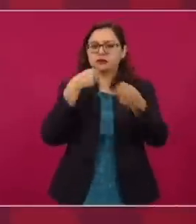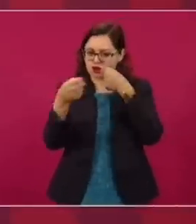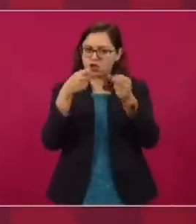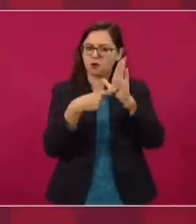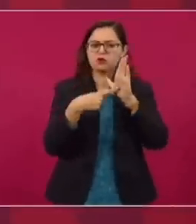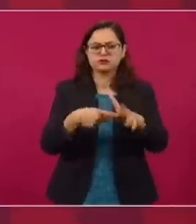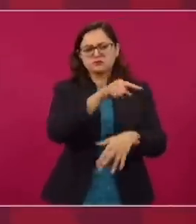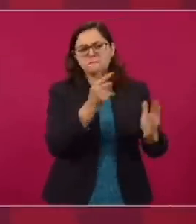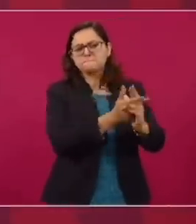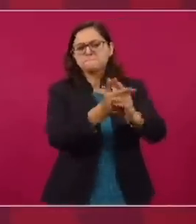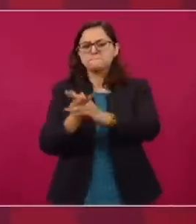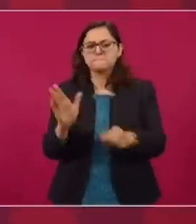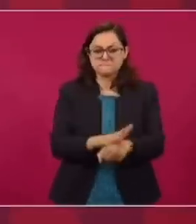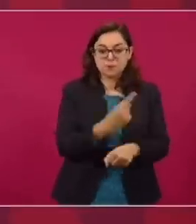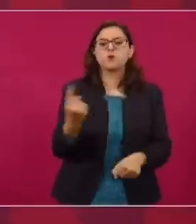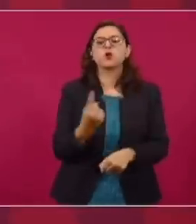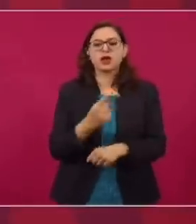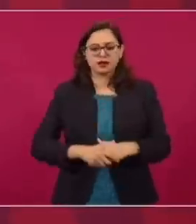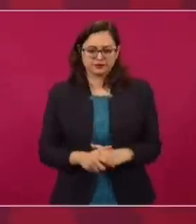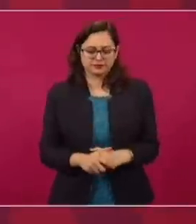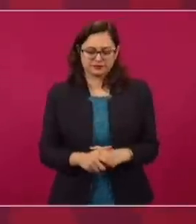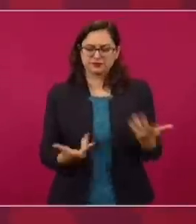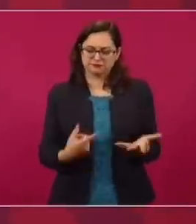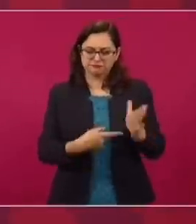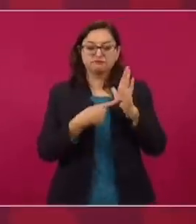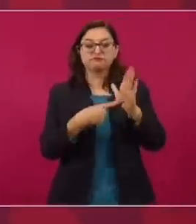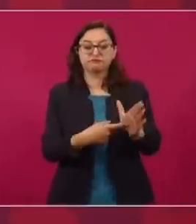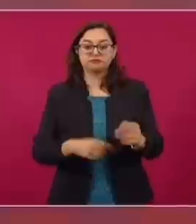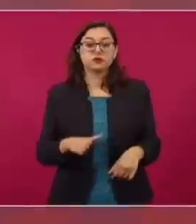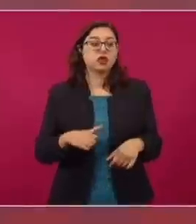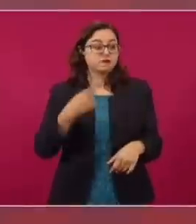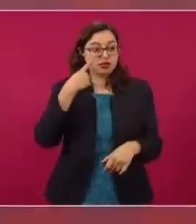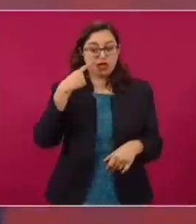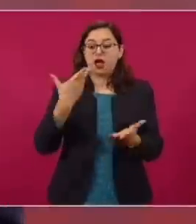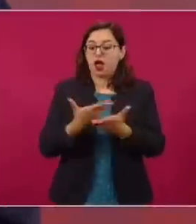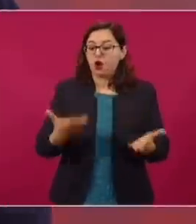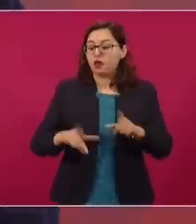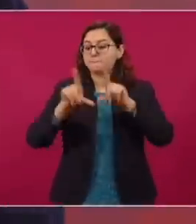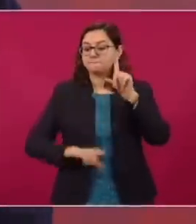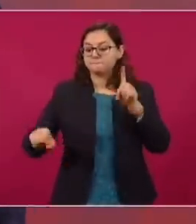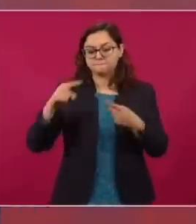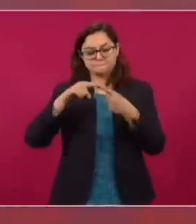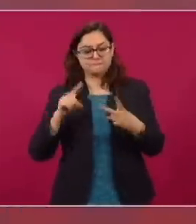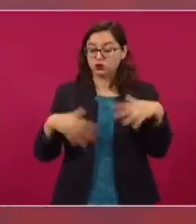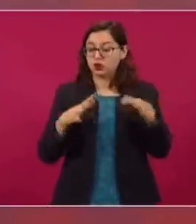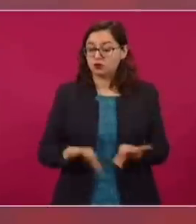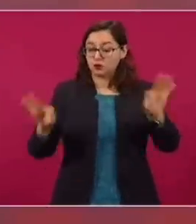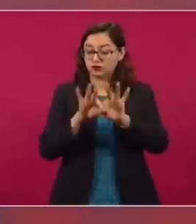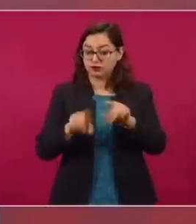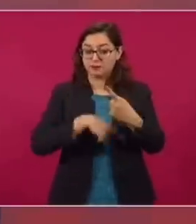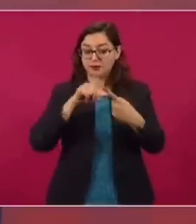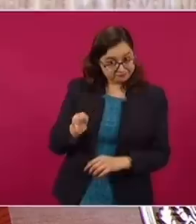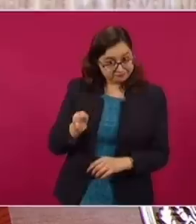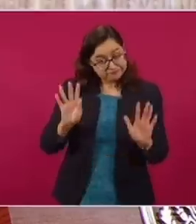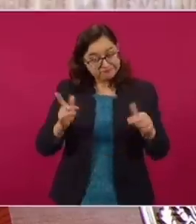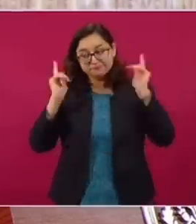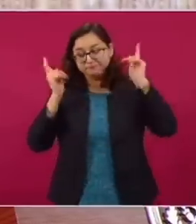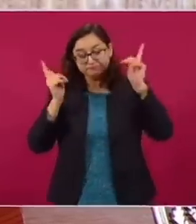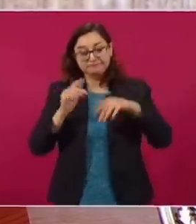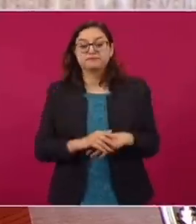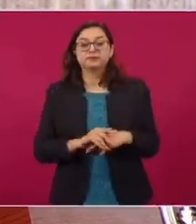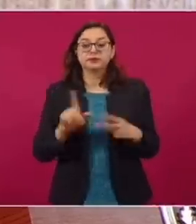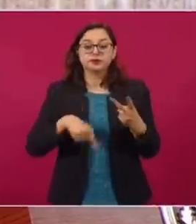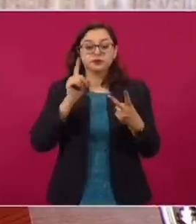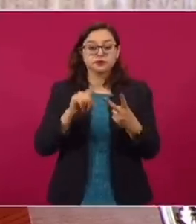asesinatos. Ahora, al contrario, hay dos cosas distintas. Una, que no se persigue a nadie, es del Estado. Y